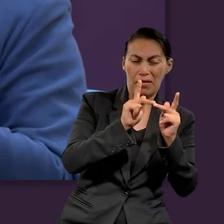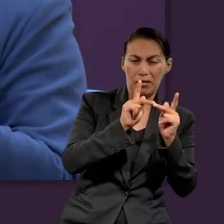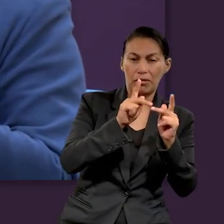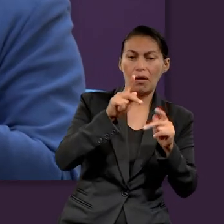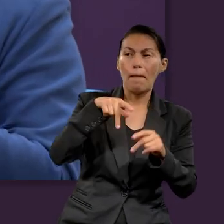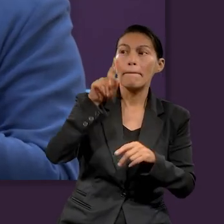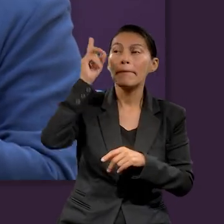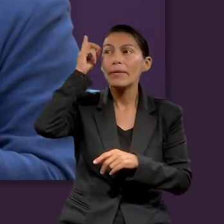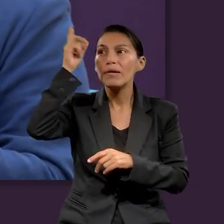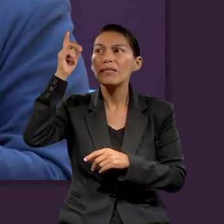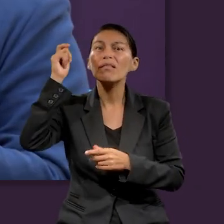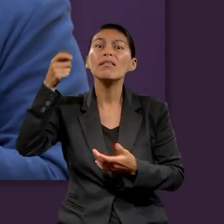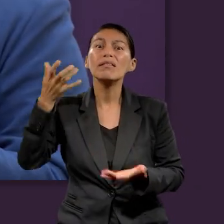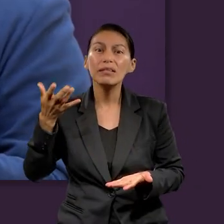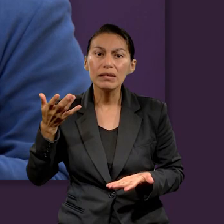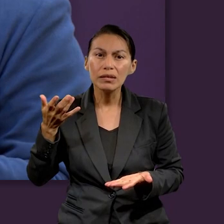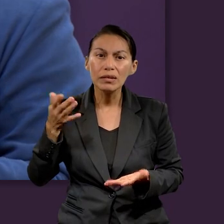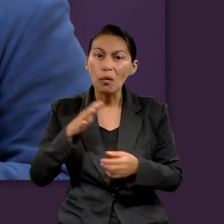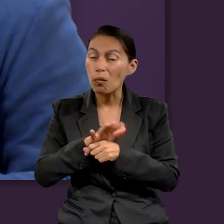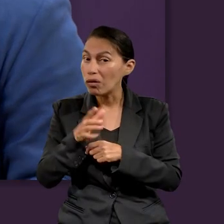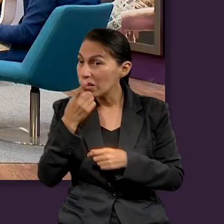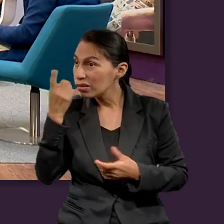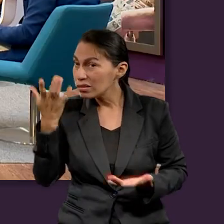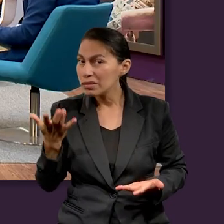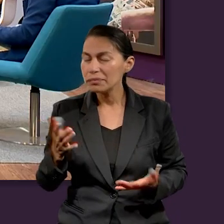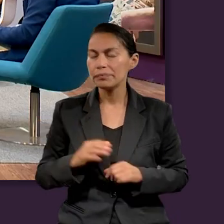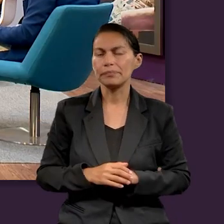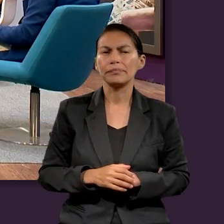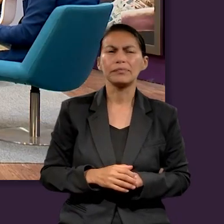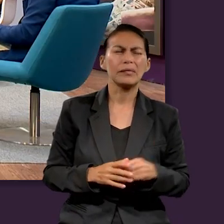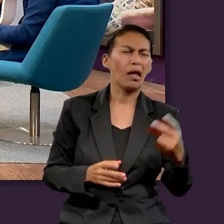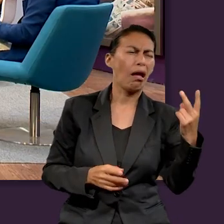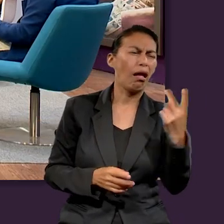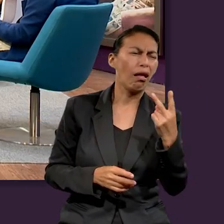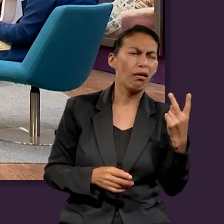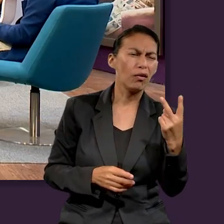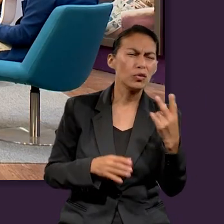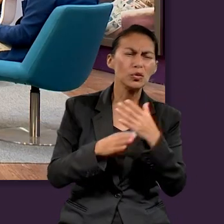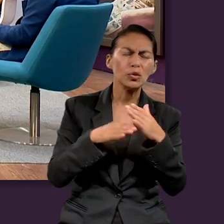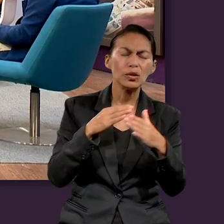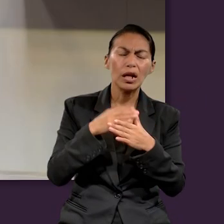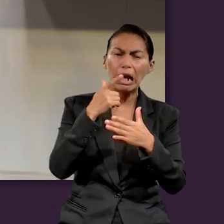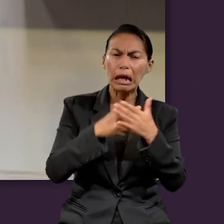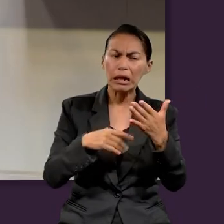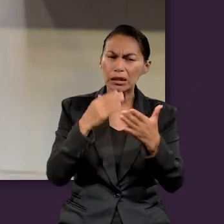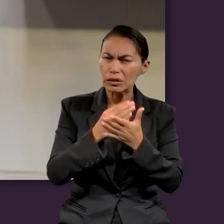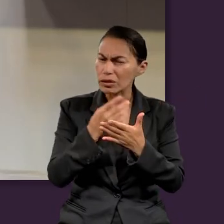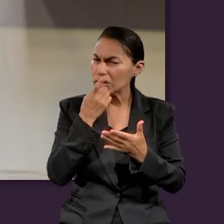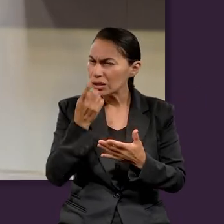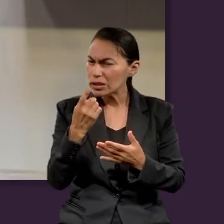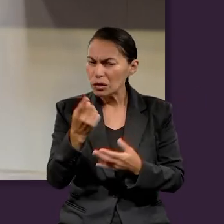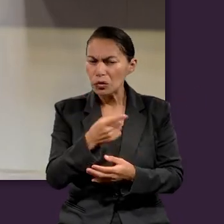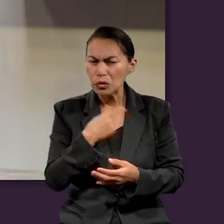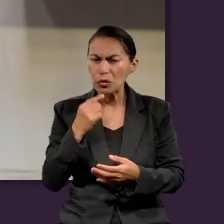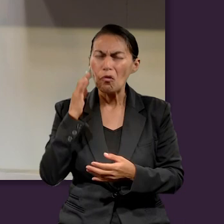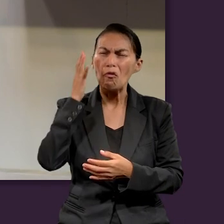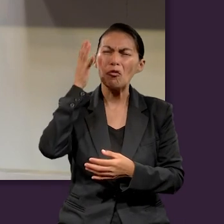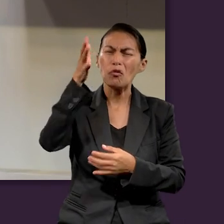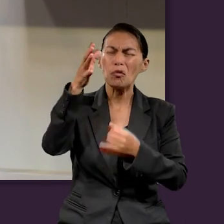parecer, puede ser perfecto. ¿Y cuáles son los dos engaños que enfatiza la lección que